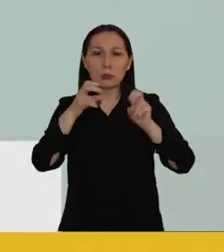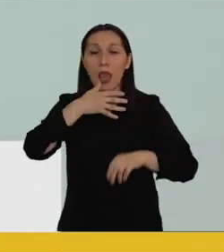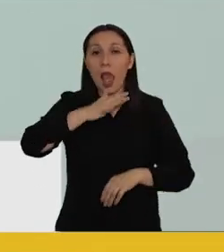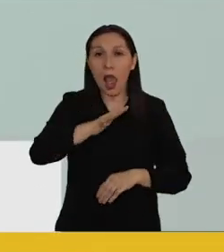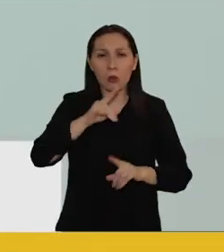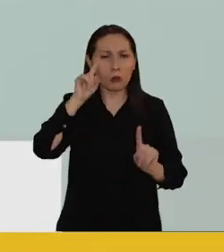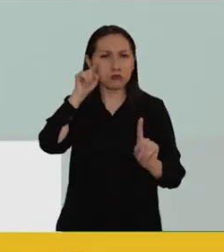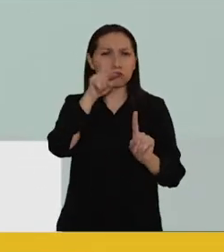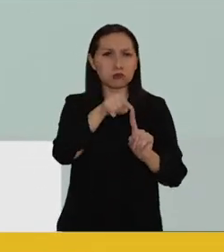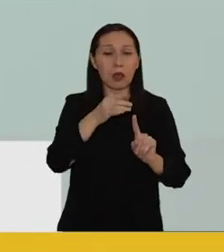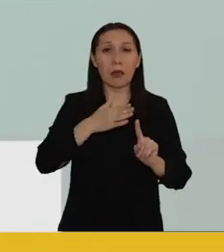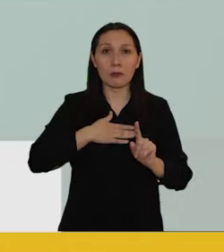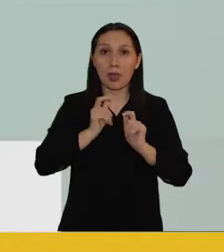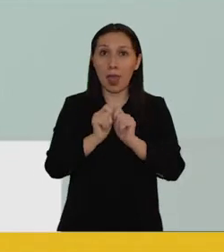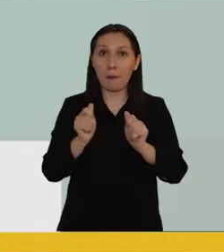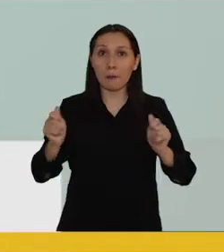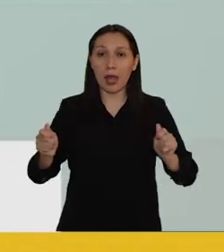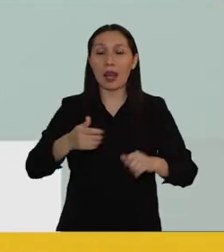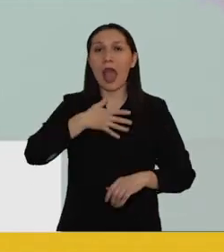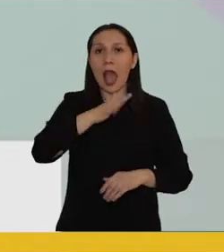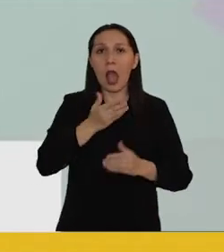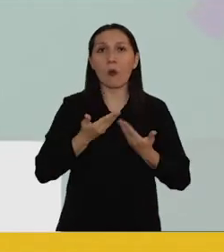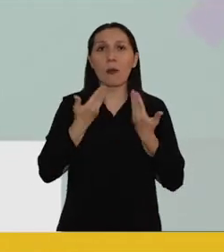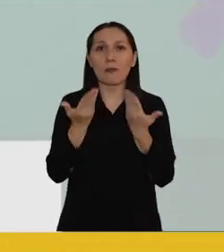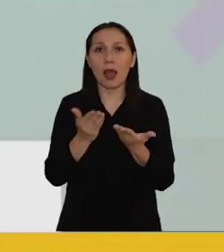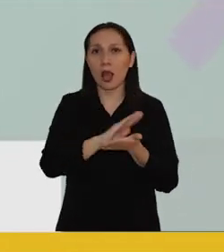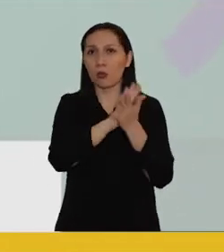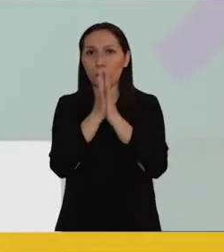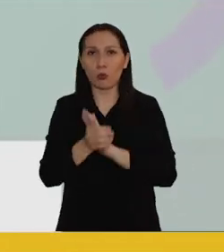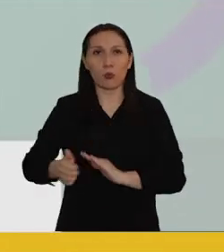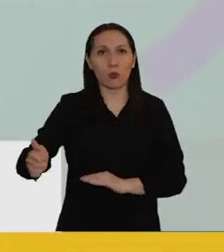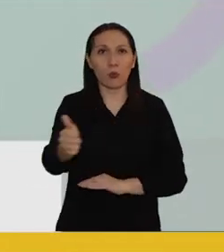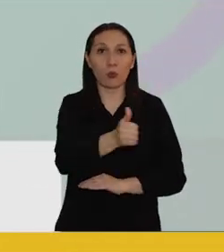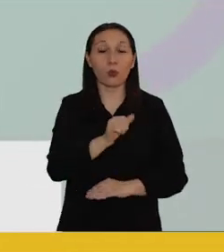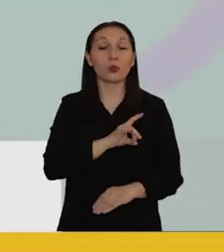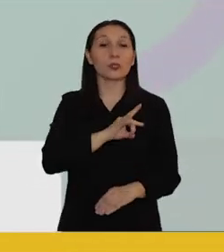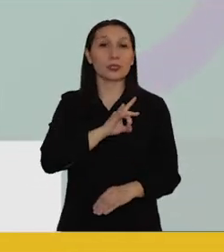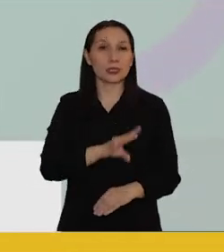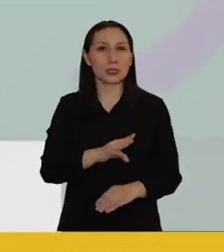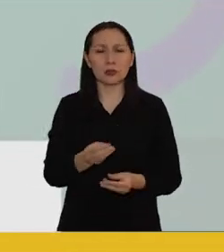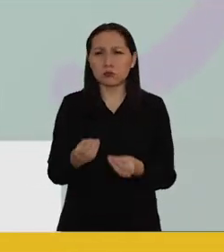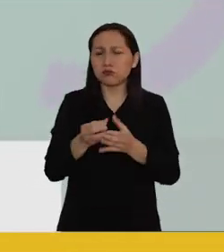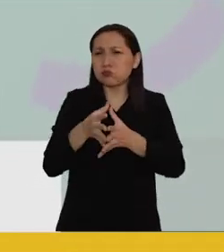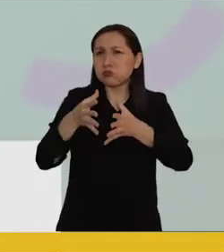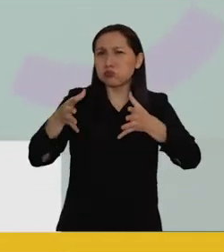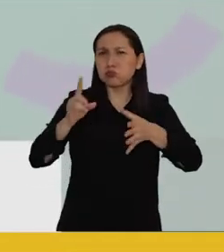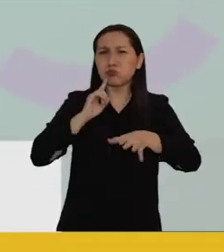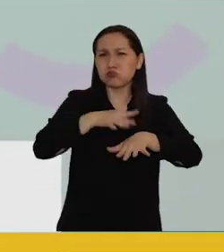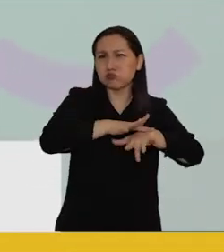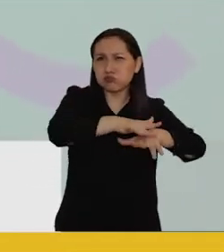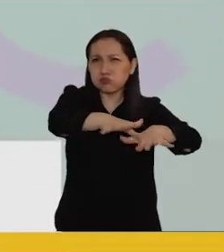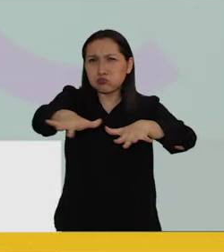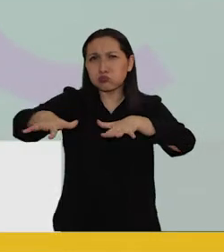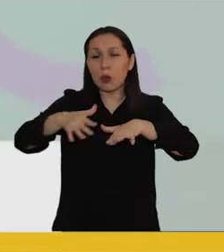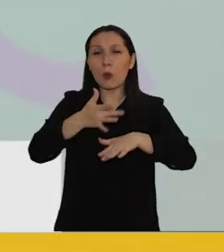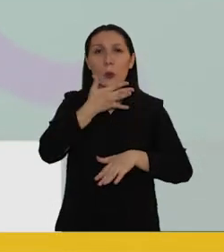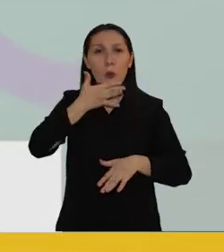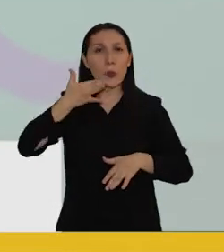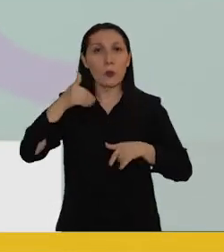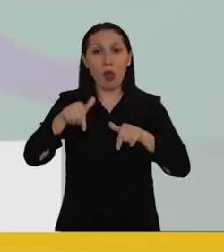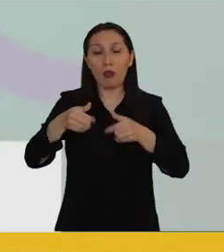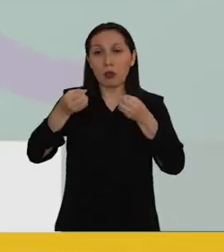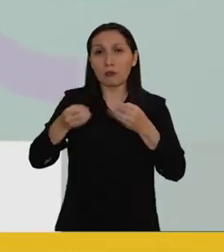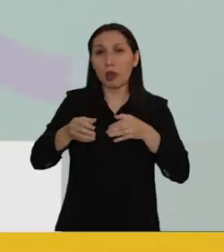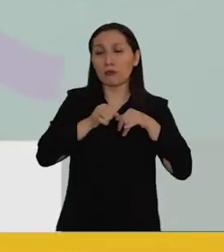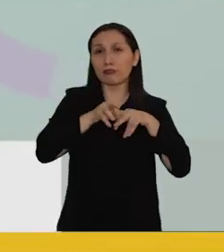al mundo del agua. Por eso, uno de los ejes de mi campaña es Agua para Todos. Chile es un país riquísimo, con enormes